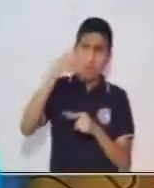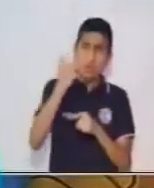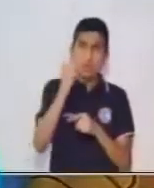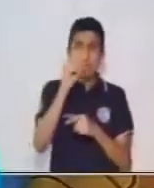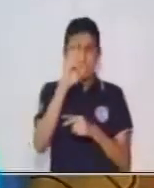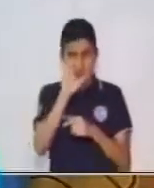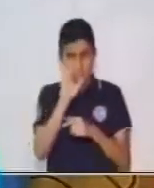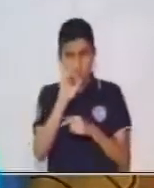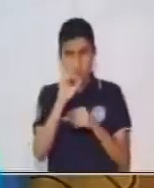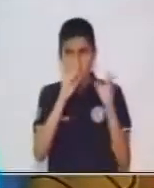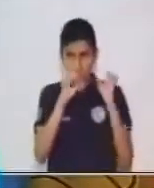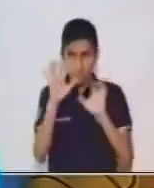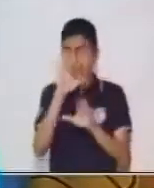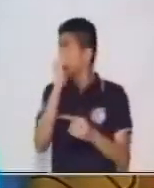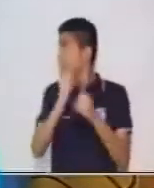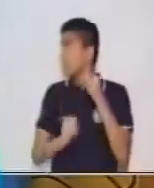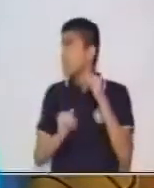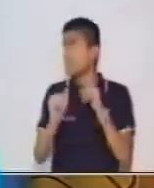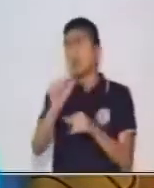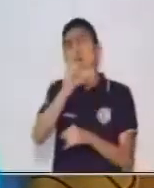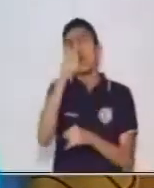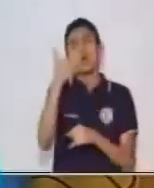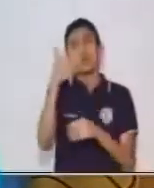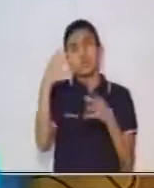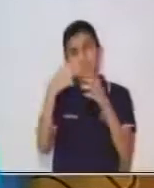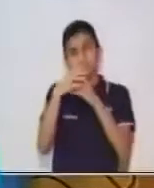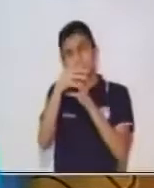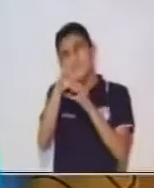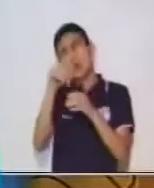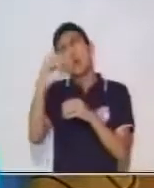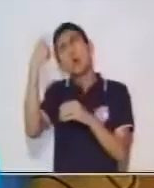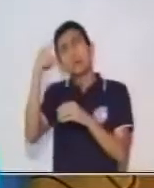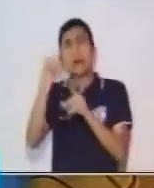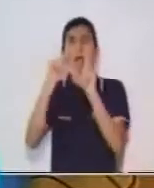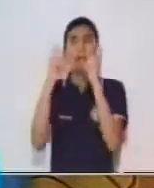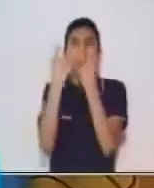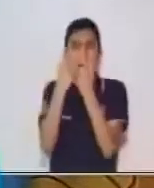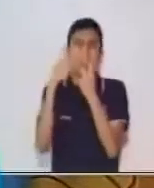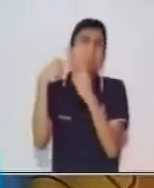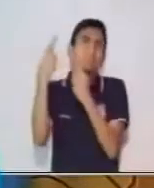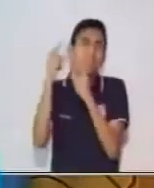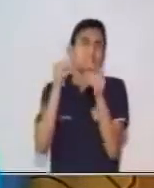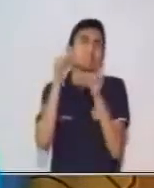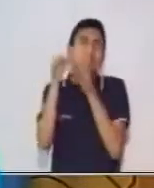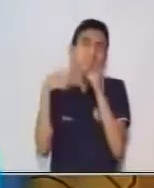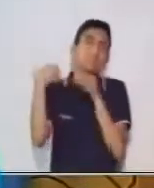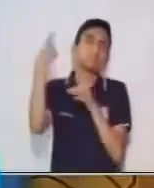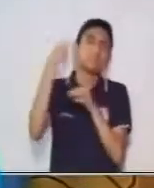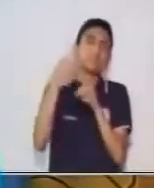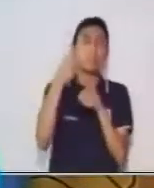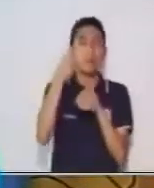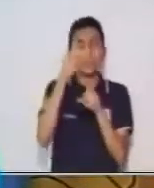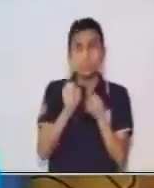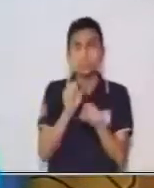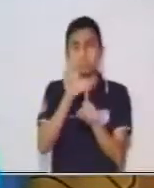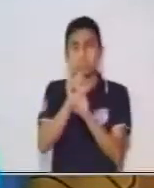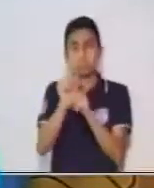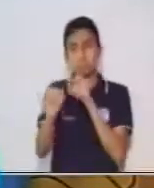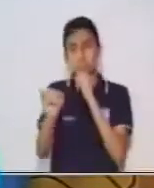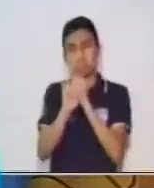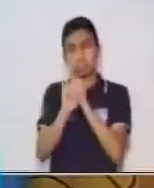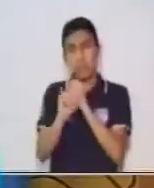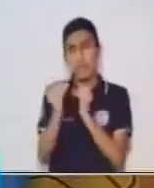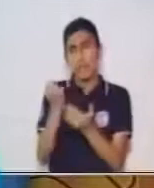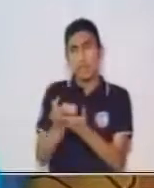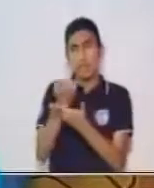macroestructura. Después vamos a tener otra sesión para que identifiquemos nosotros la realización de la microestructura para que podamos evidenciar